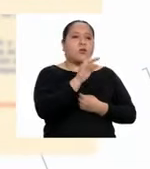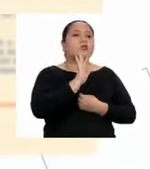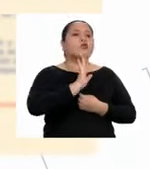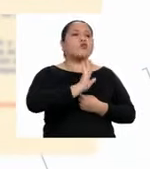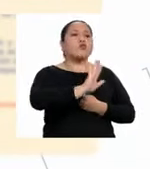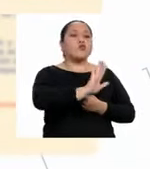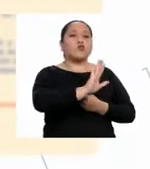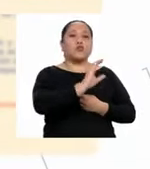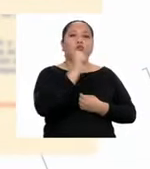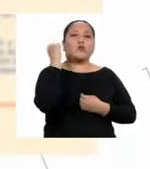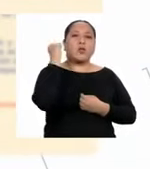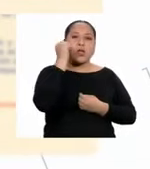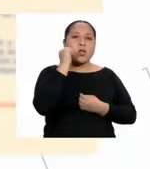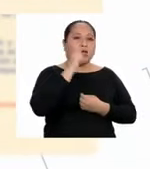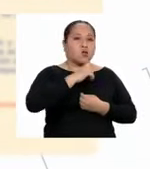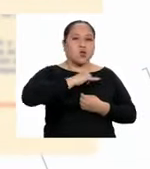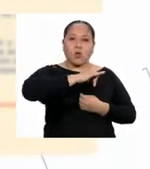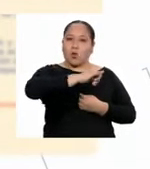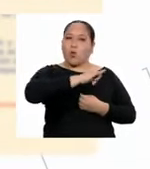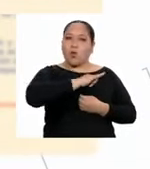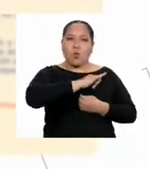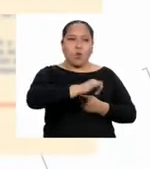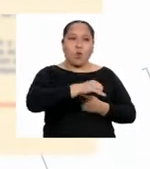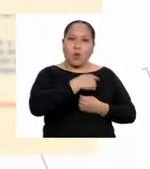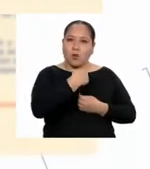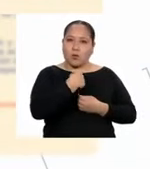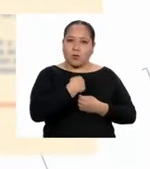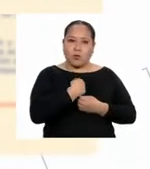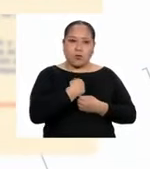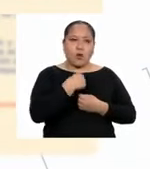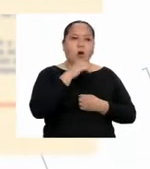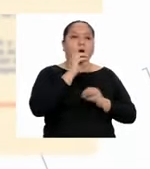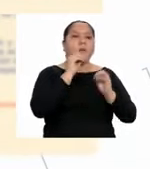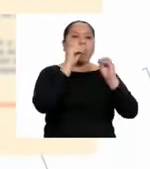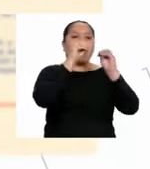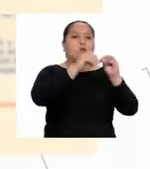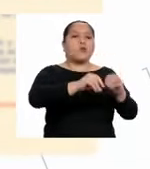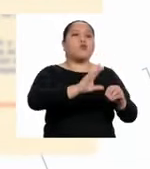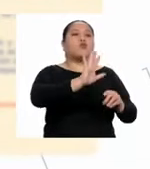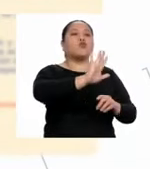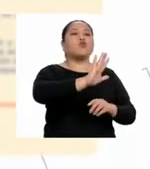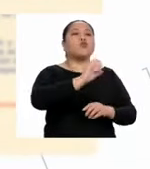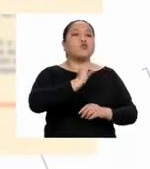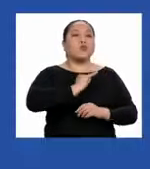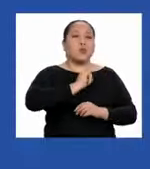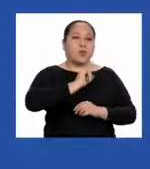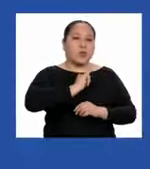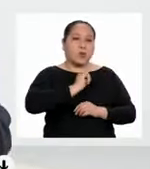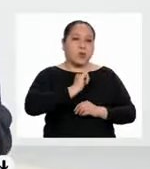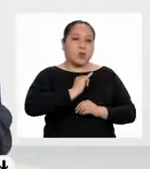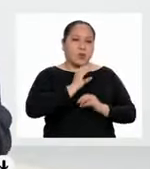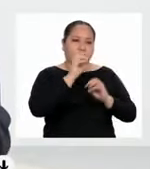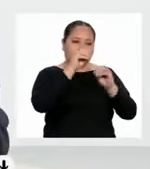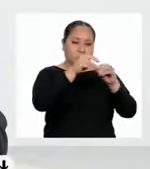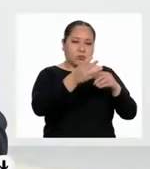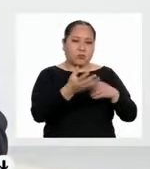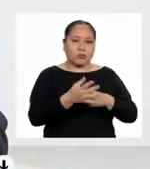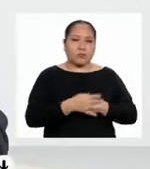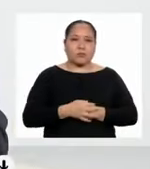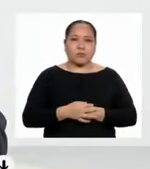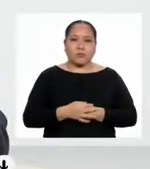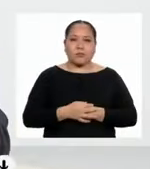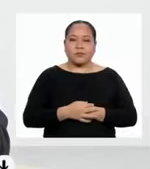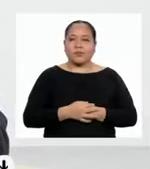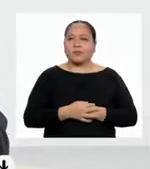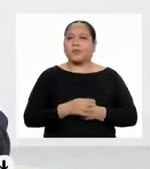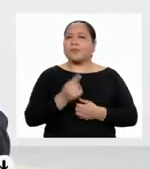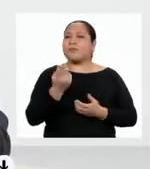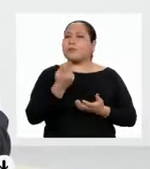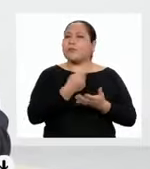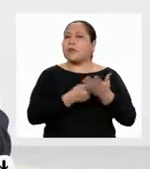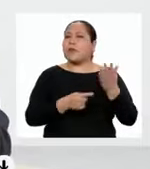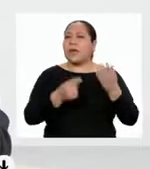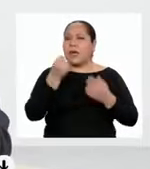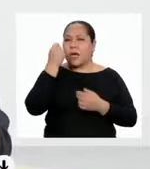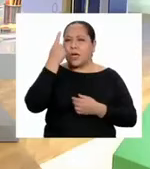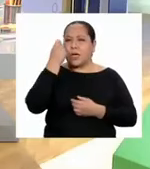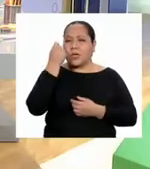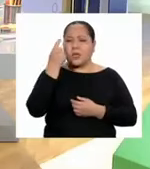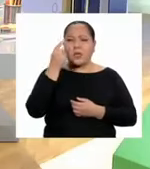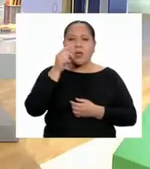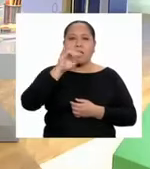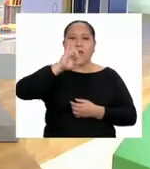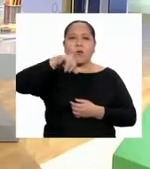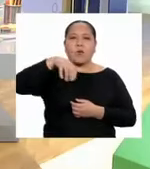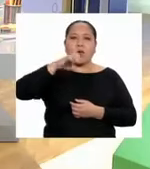derecho que cualquier ser humano a construir su identidad y su conciencia. ¿Qué entiendes por jerarquía?